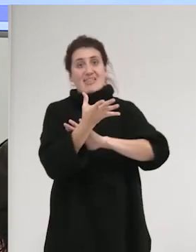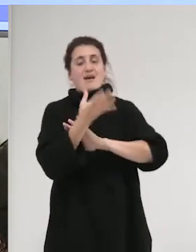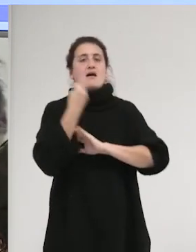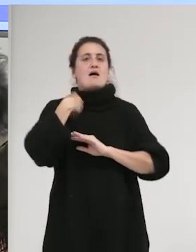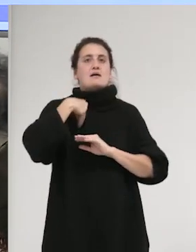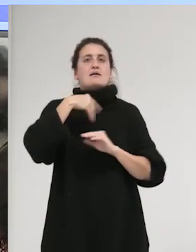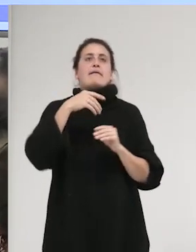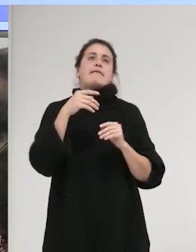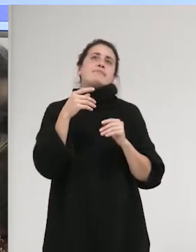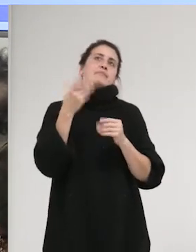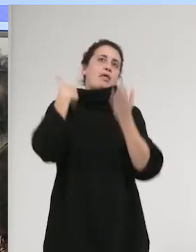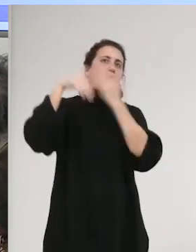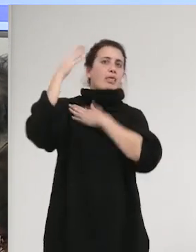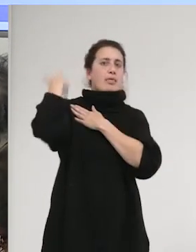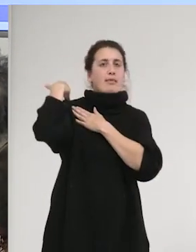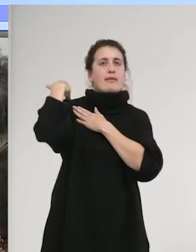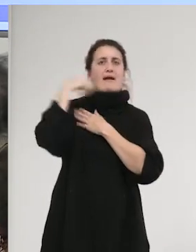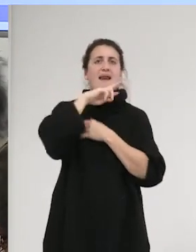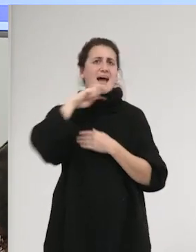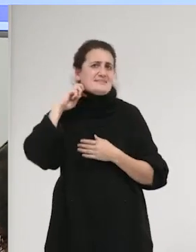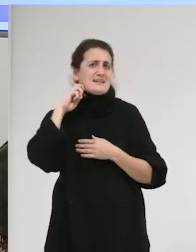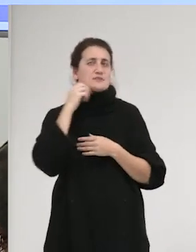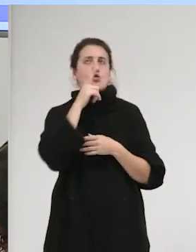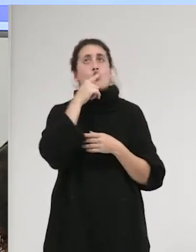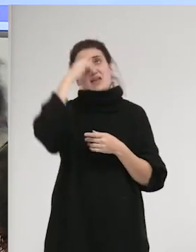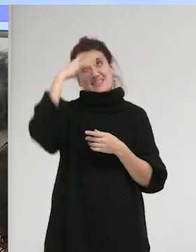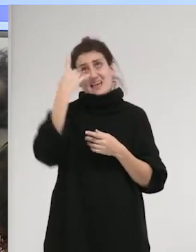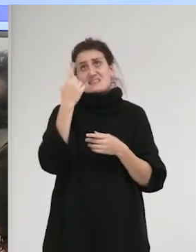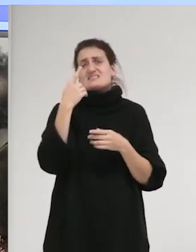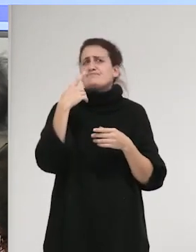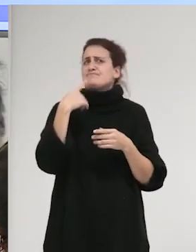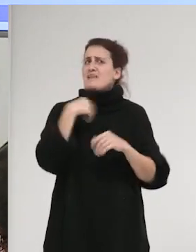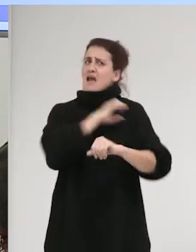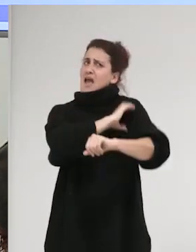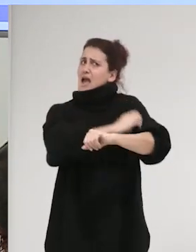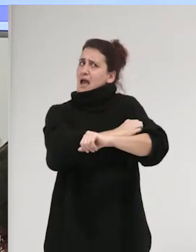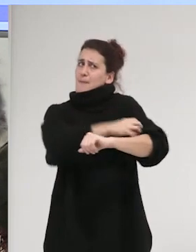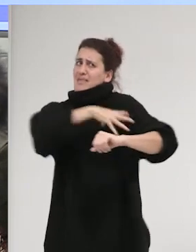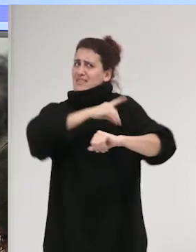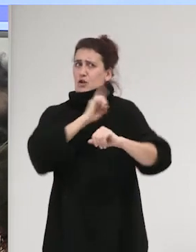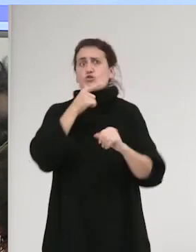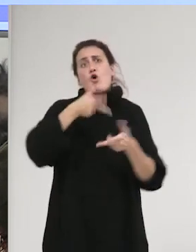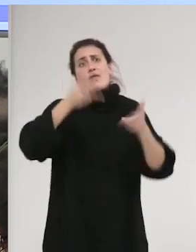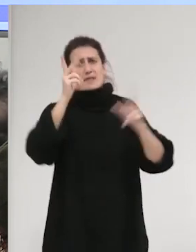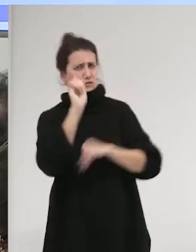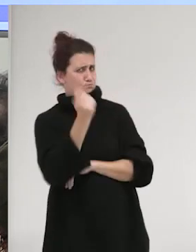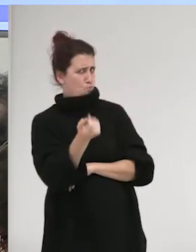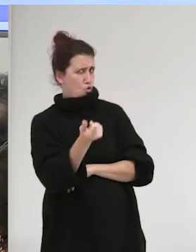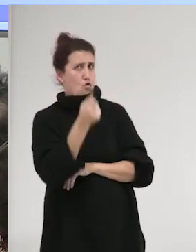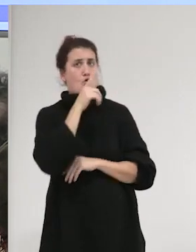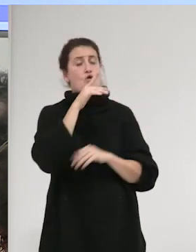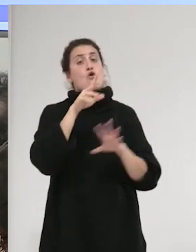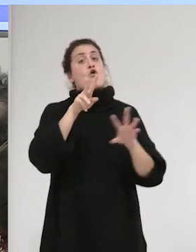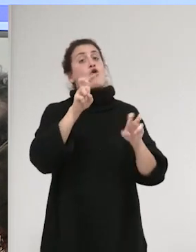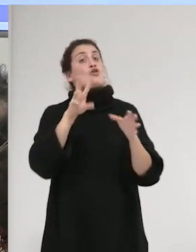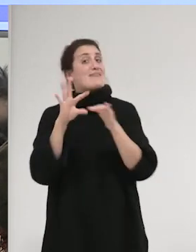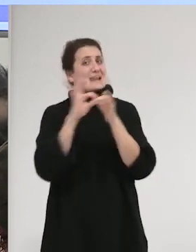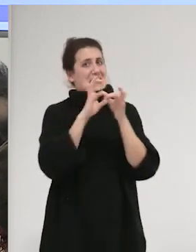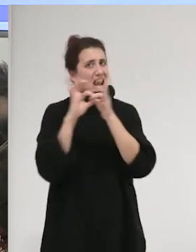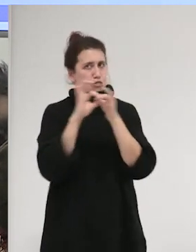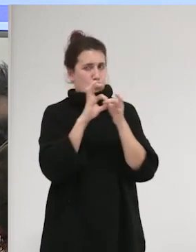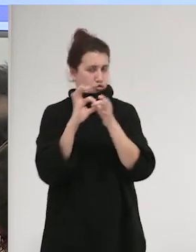clásicas o ideas que me parecen poco emancipadoras o poco liberadoras respecto a la relación,